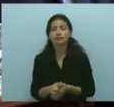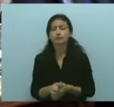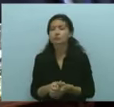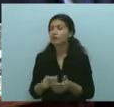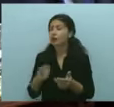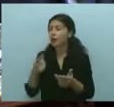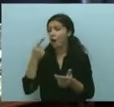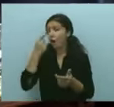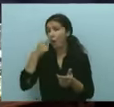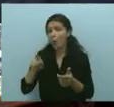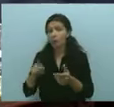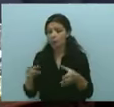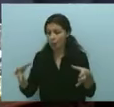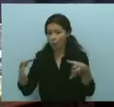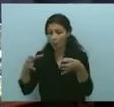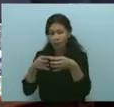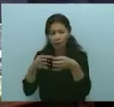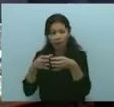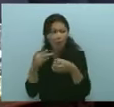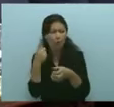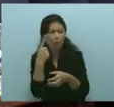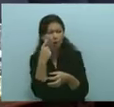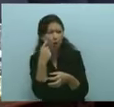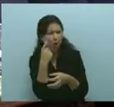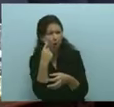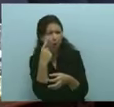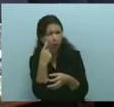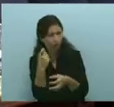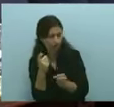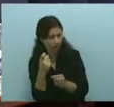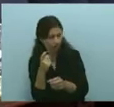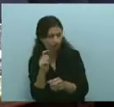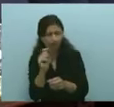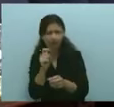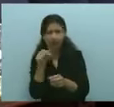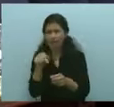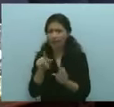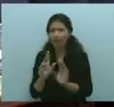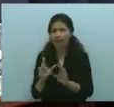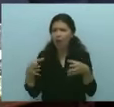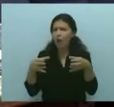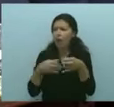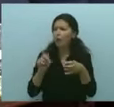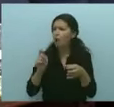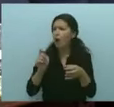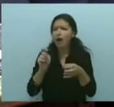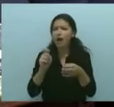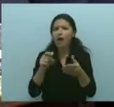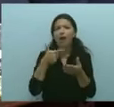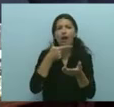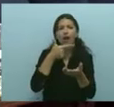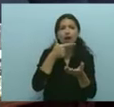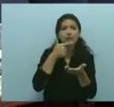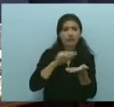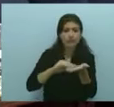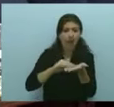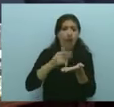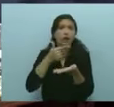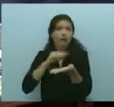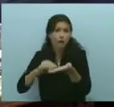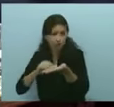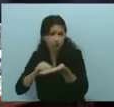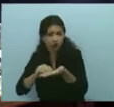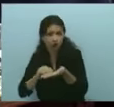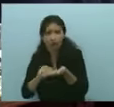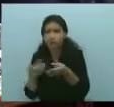diputados y que vamos a poder seguir cómo evoluciona el déficit y ver con precisión cuál es el efecto de